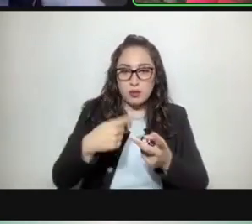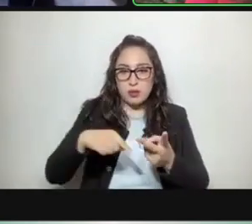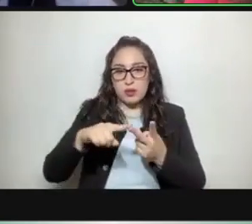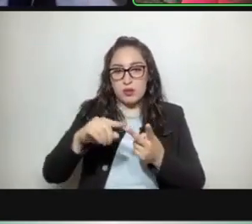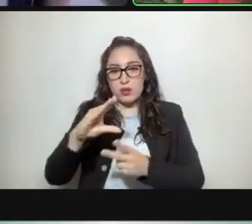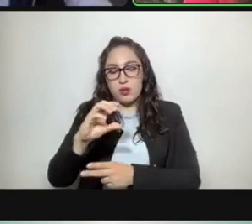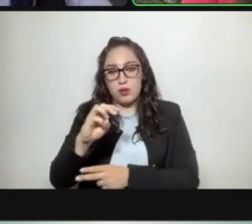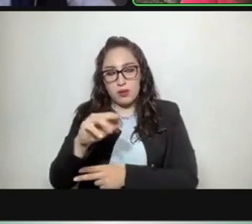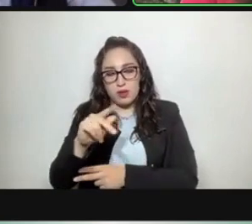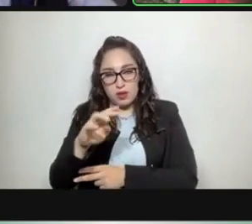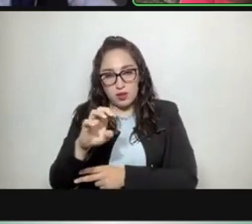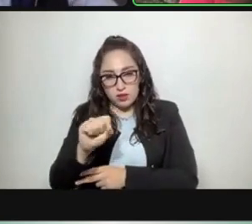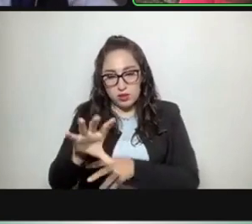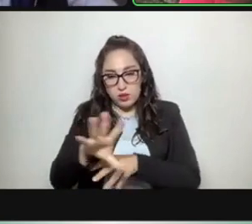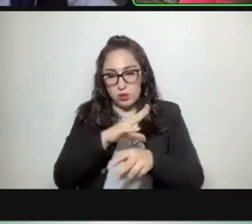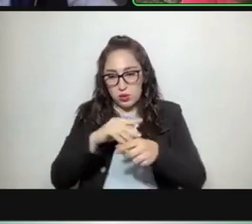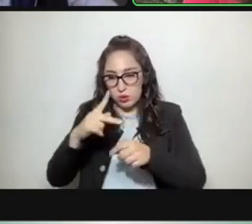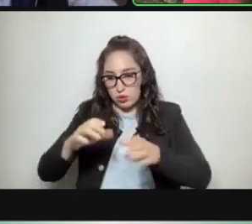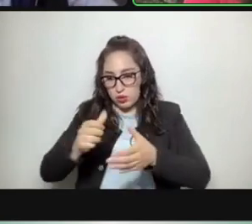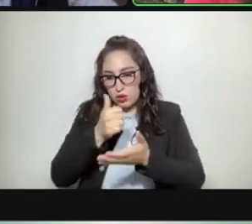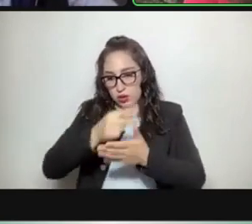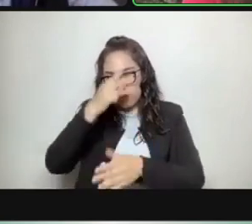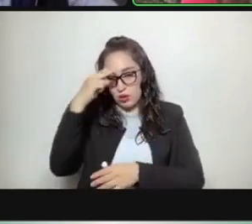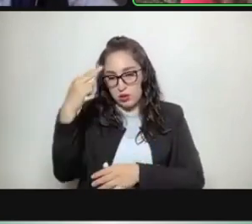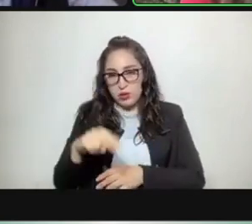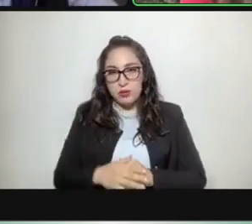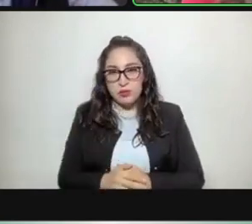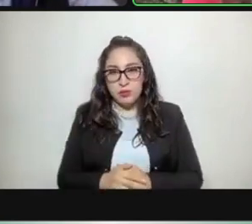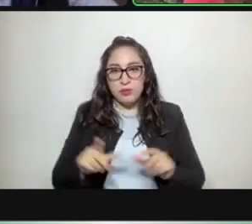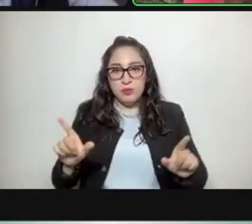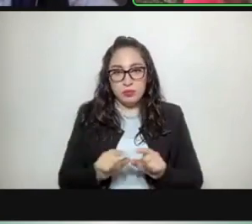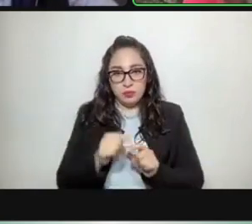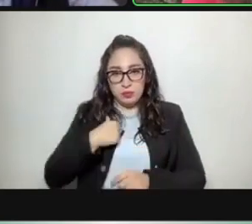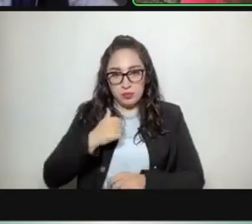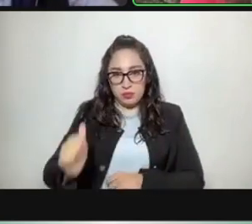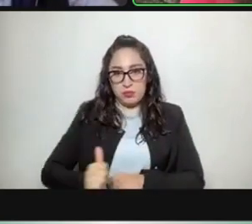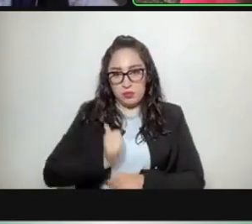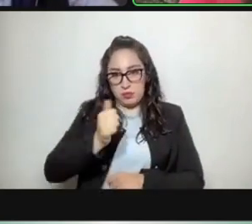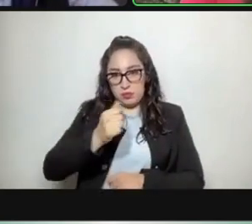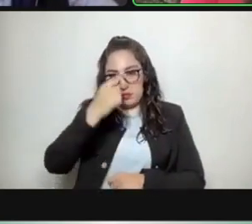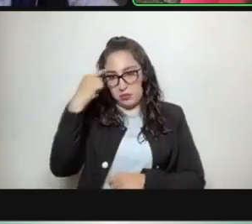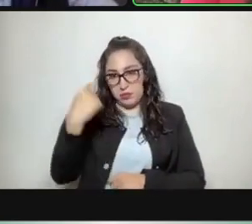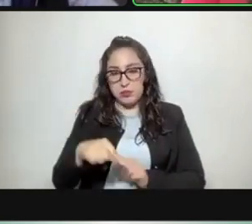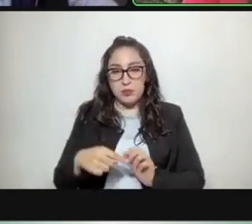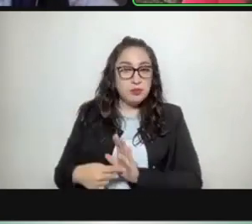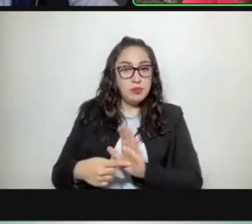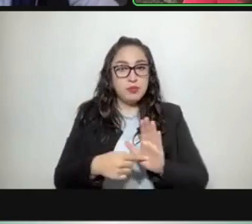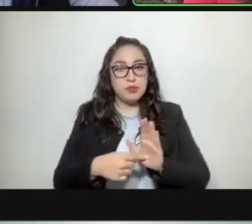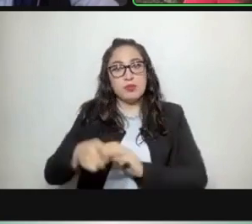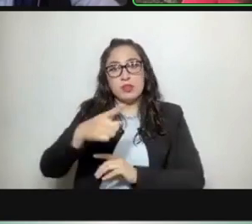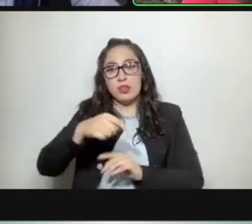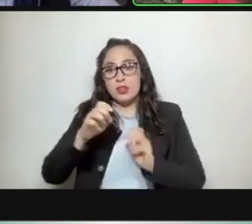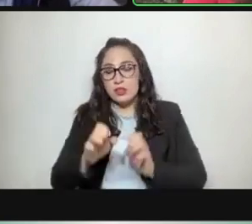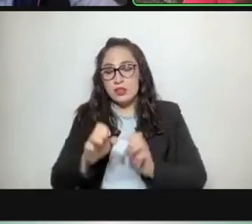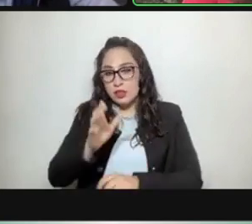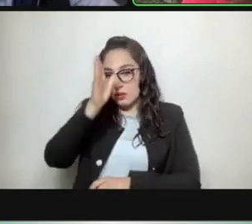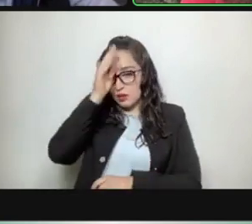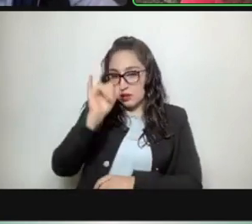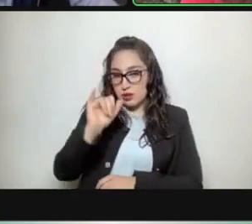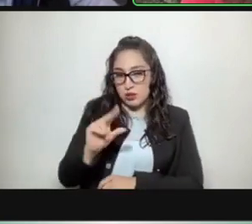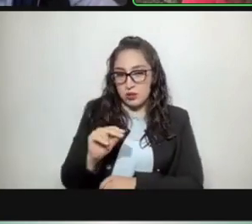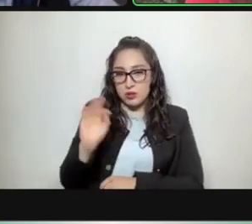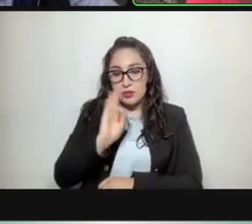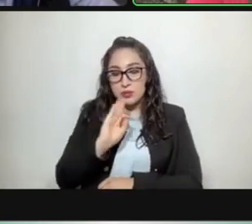local. Quiero aprovechar este momento para presentarles y ponerles a su consideración si alguno de ustedes no tuviera